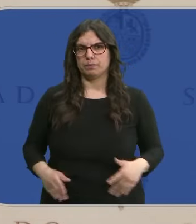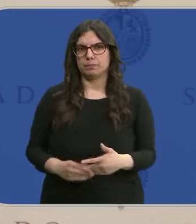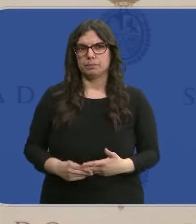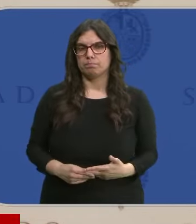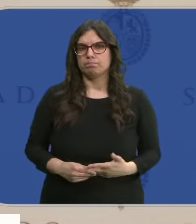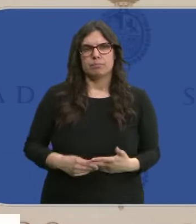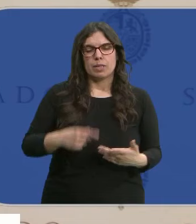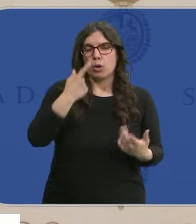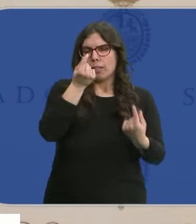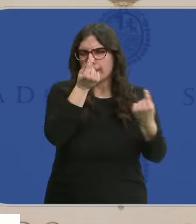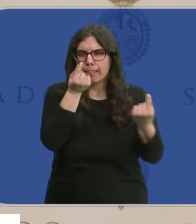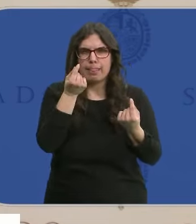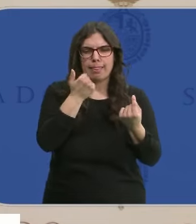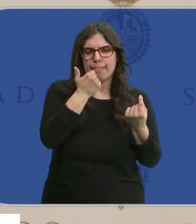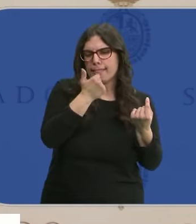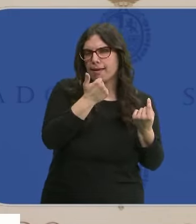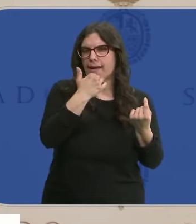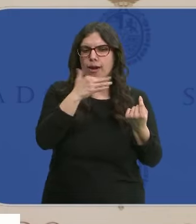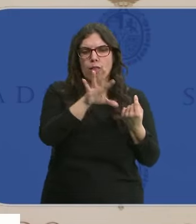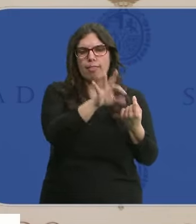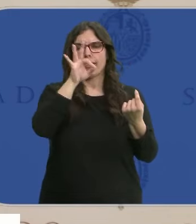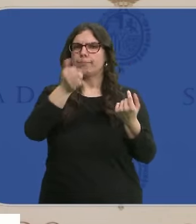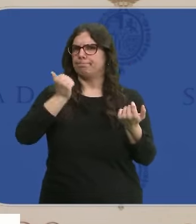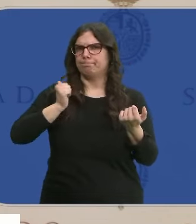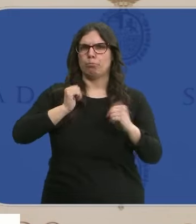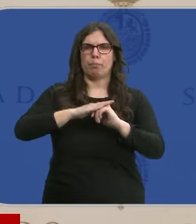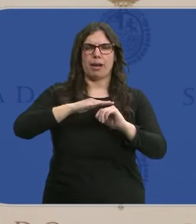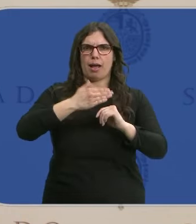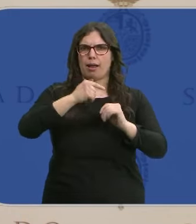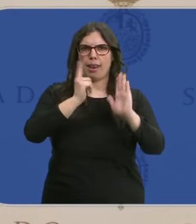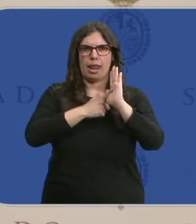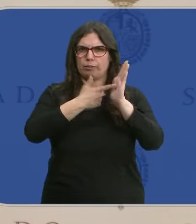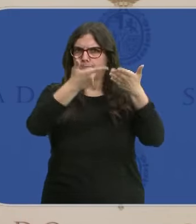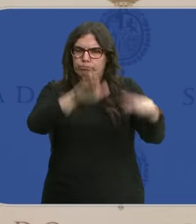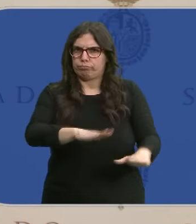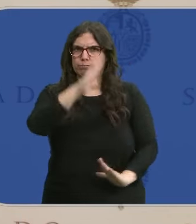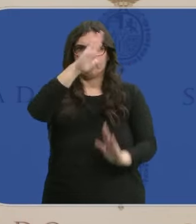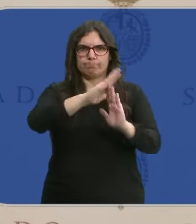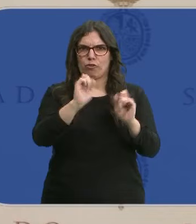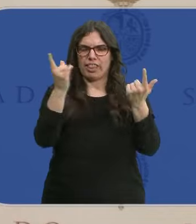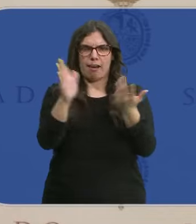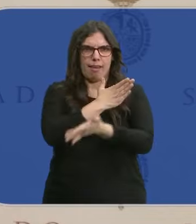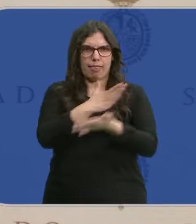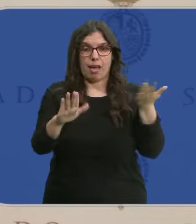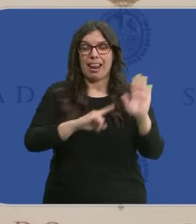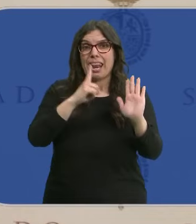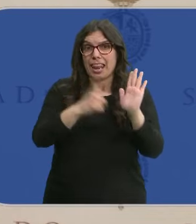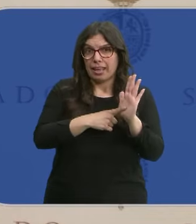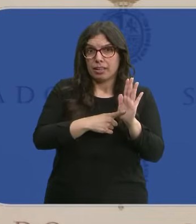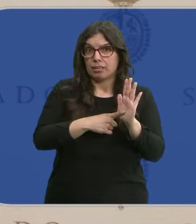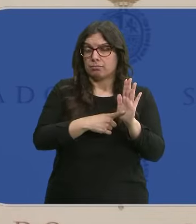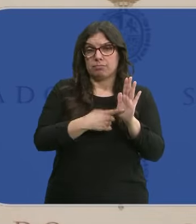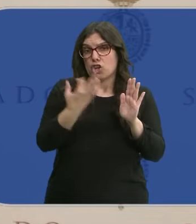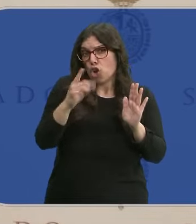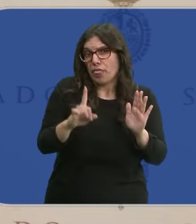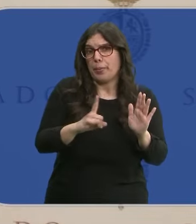Cualquier resquicio legal que tengamos será utilizado por el Partido Popular para que esta ley no entre en vigor. Una ley que nunca